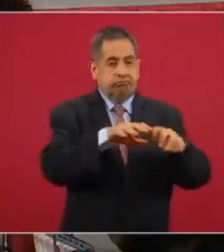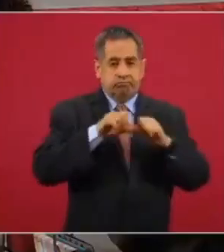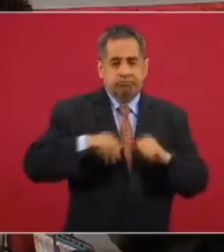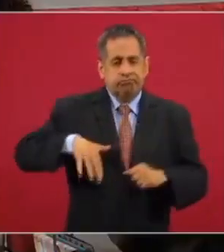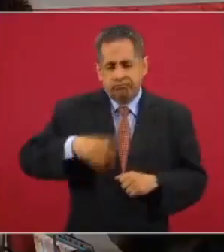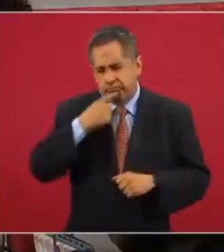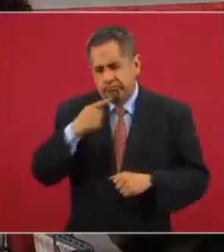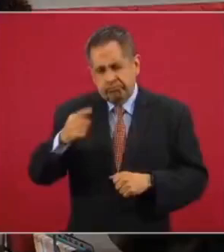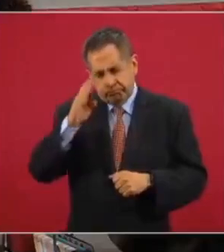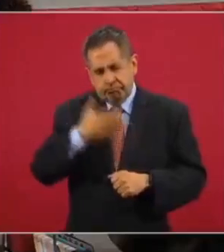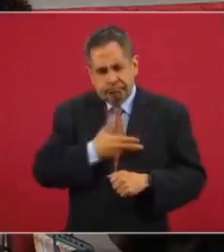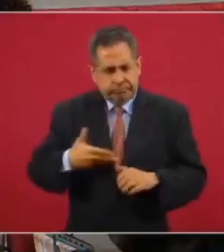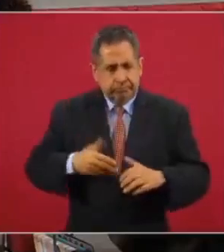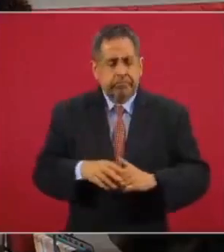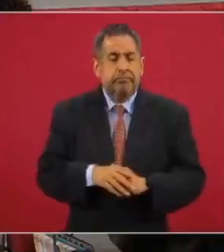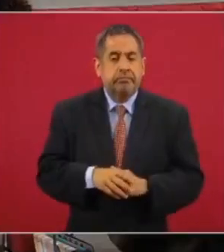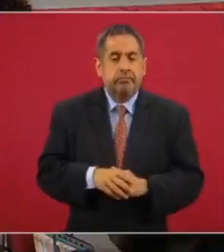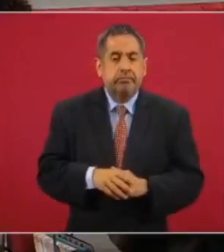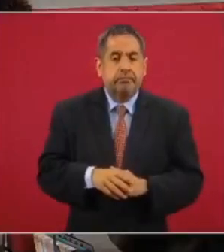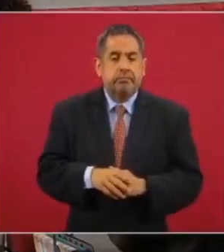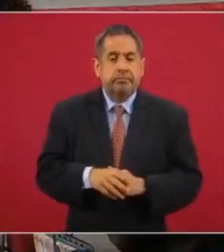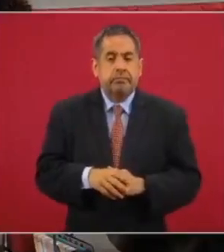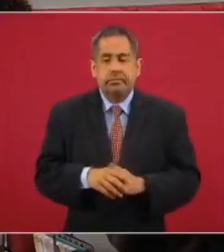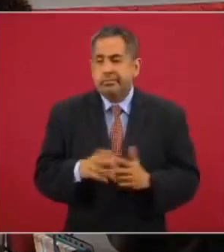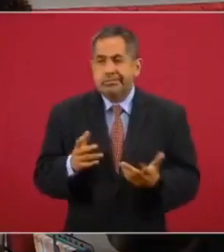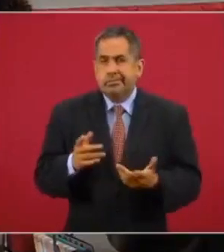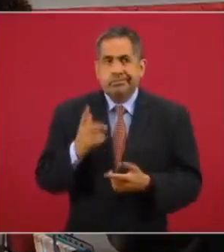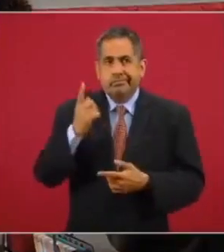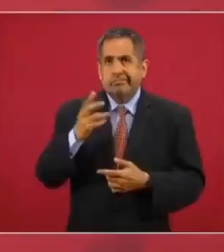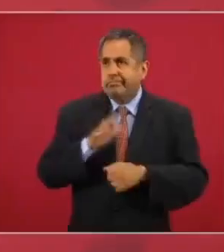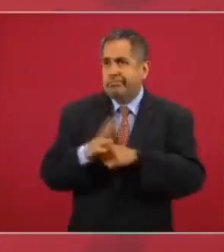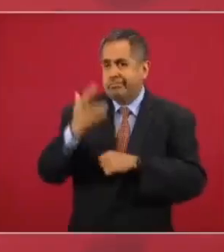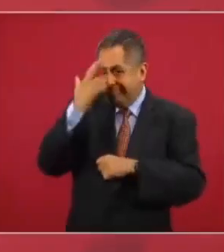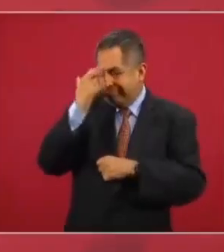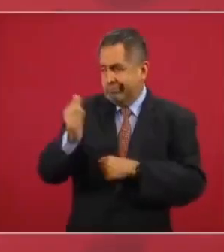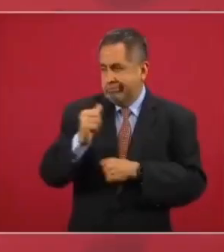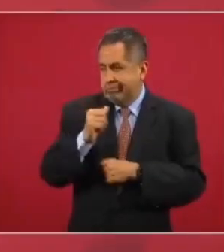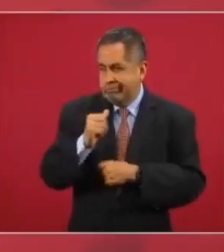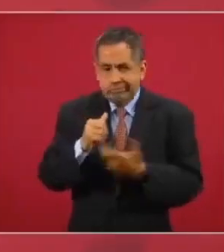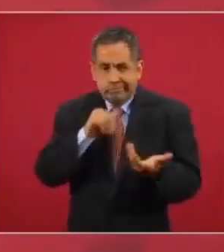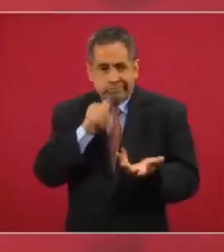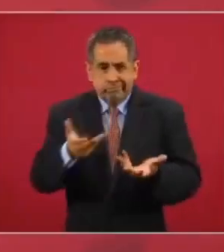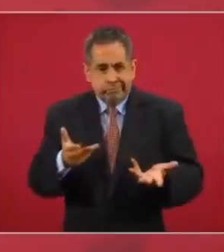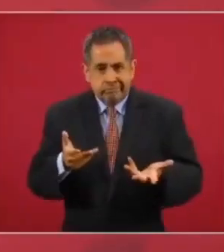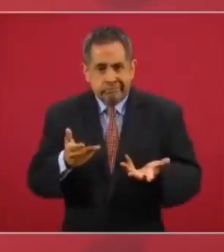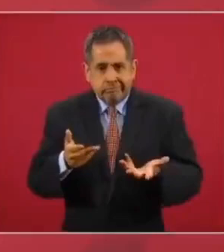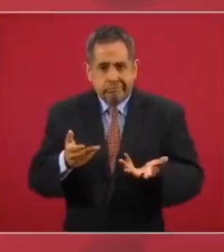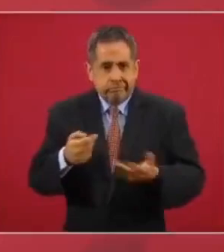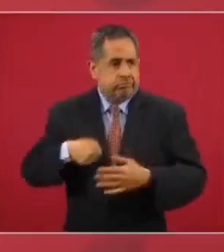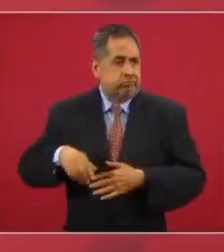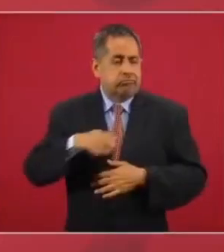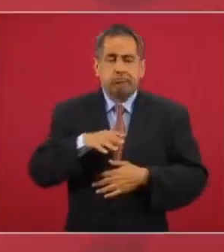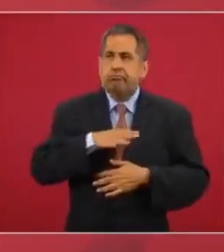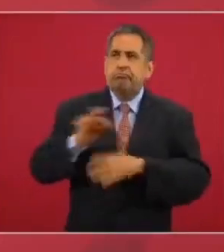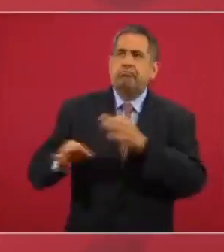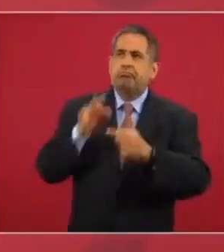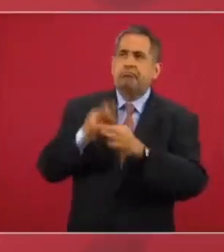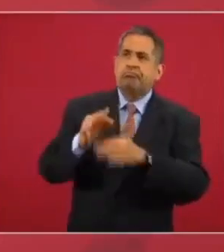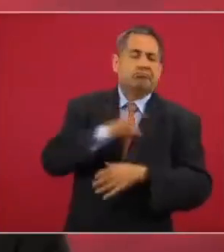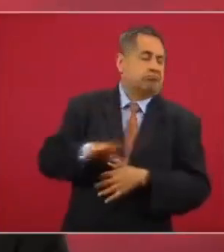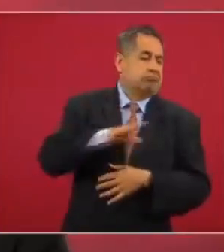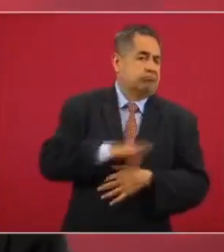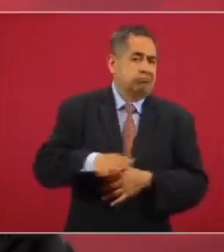presidente. Y no hay razón para negarse a cumplir con ese tratado,